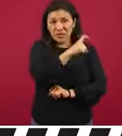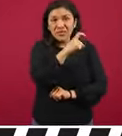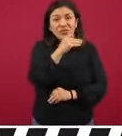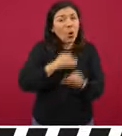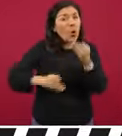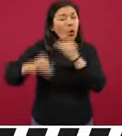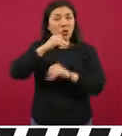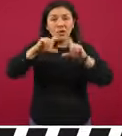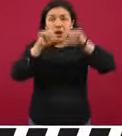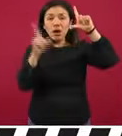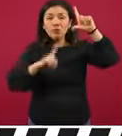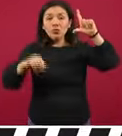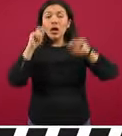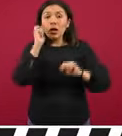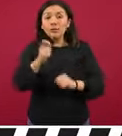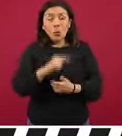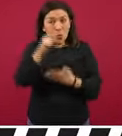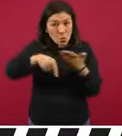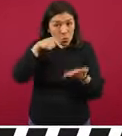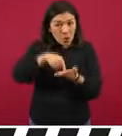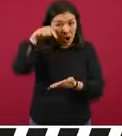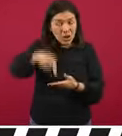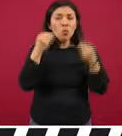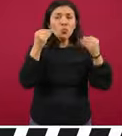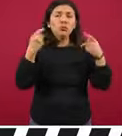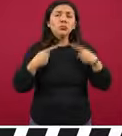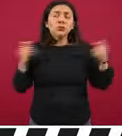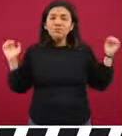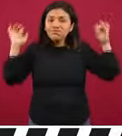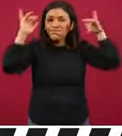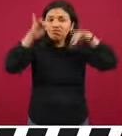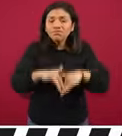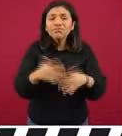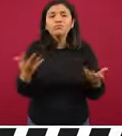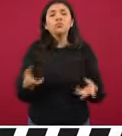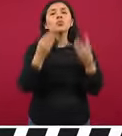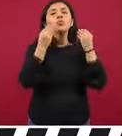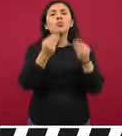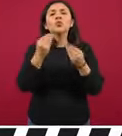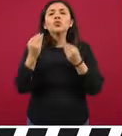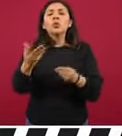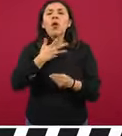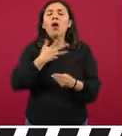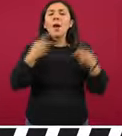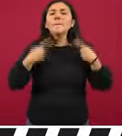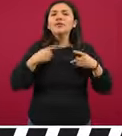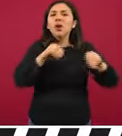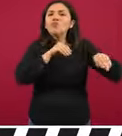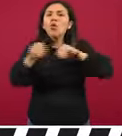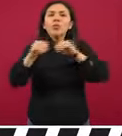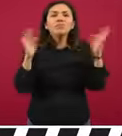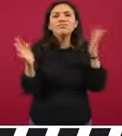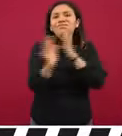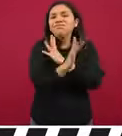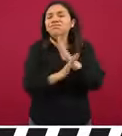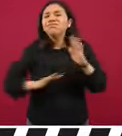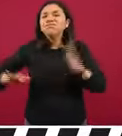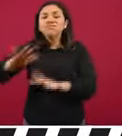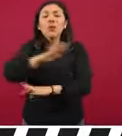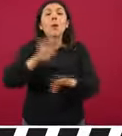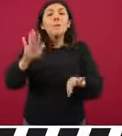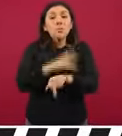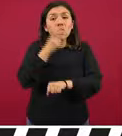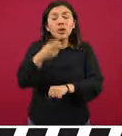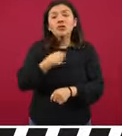la República. Es un lugar de mucha concentración, es un lugar de mucho movimiento. Y por eso el llamado, por eso